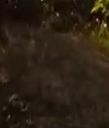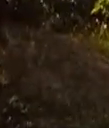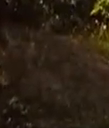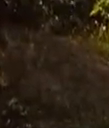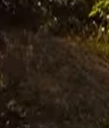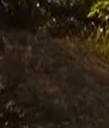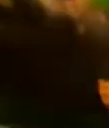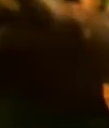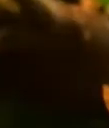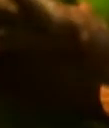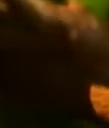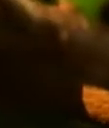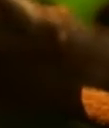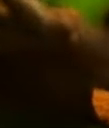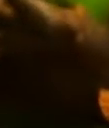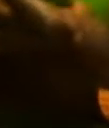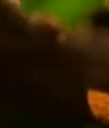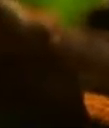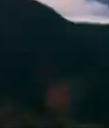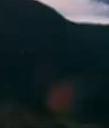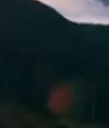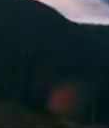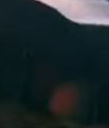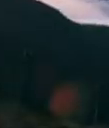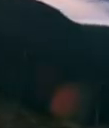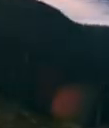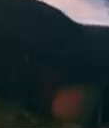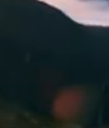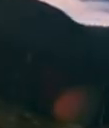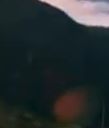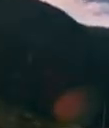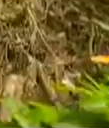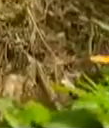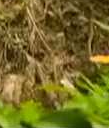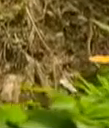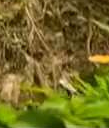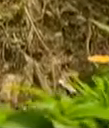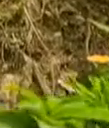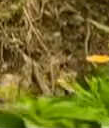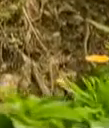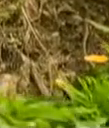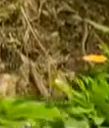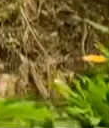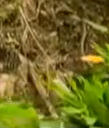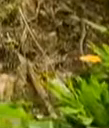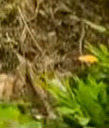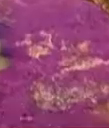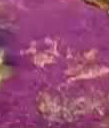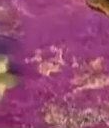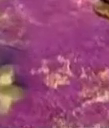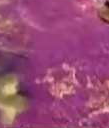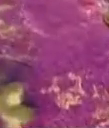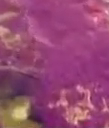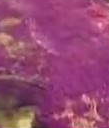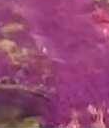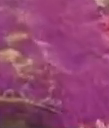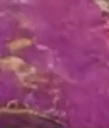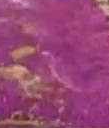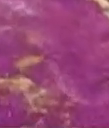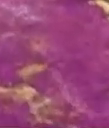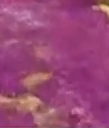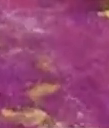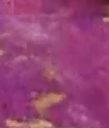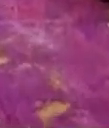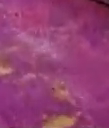loca porque tu corazón es libre y viajero si yo por vos me muero si yo te